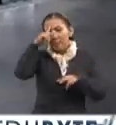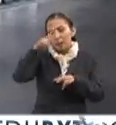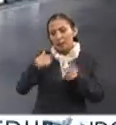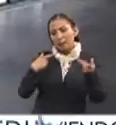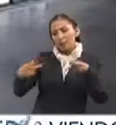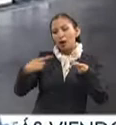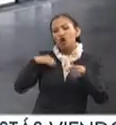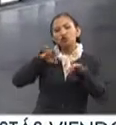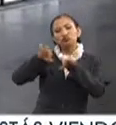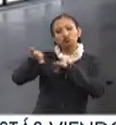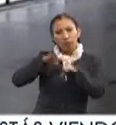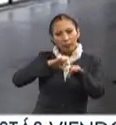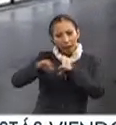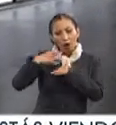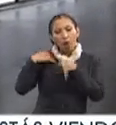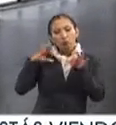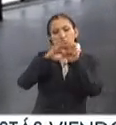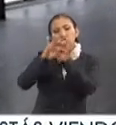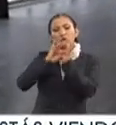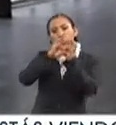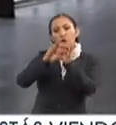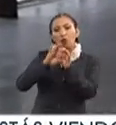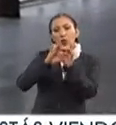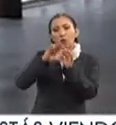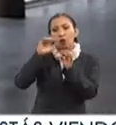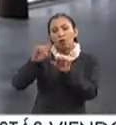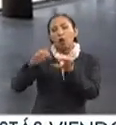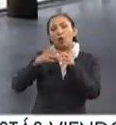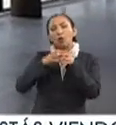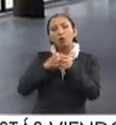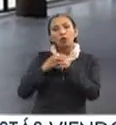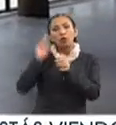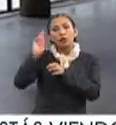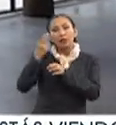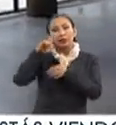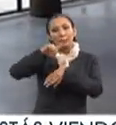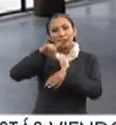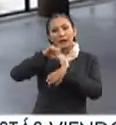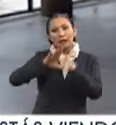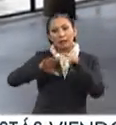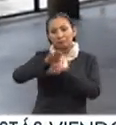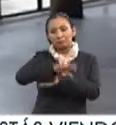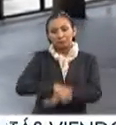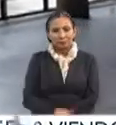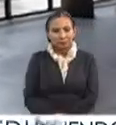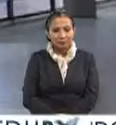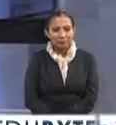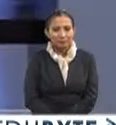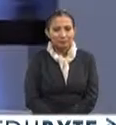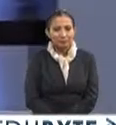desarrollar un trabajo en colaboración con la Unión de Universidades de América Latina y el Caribe.